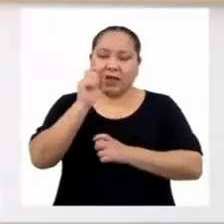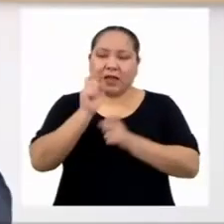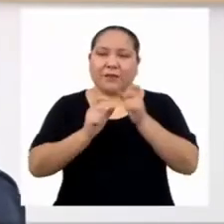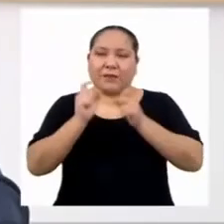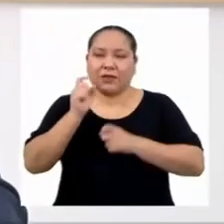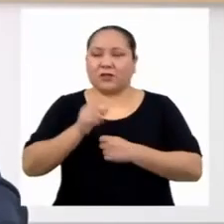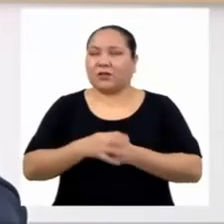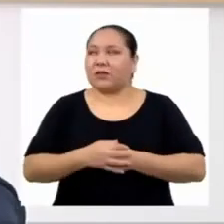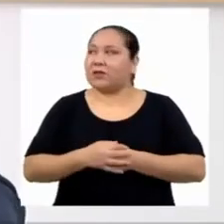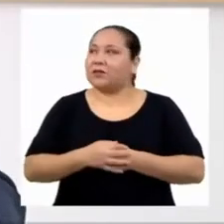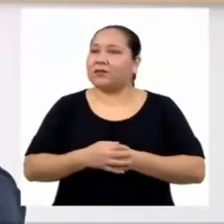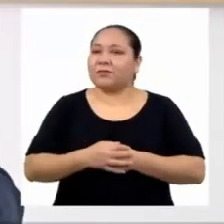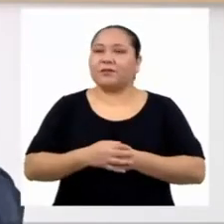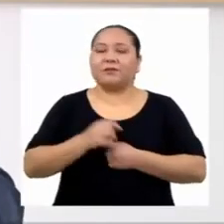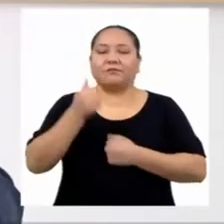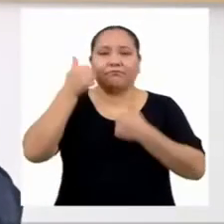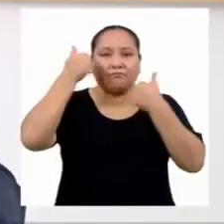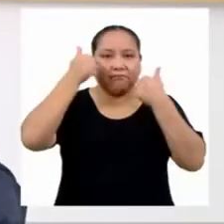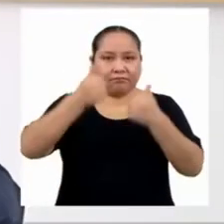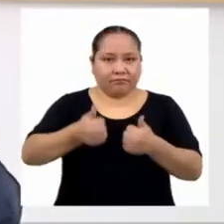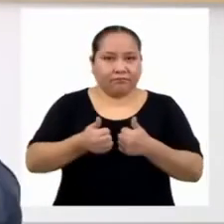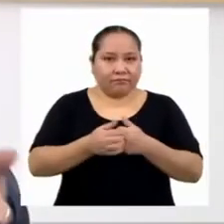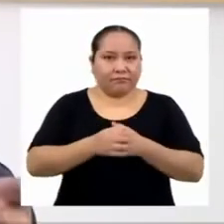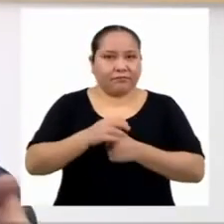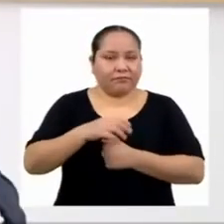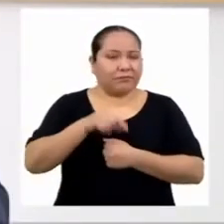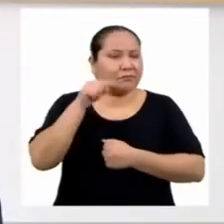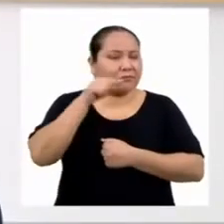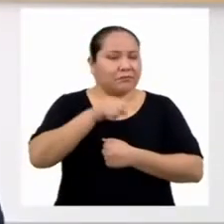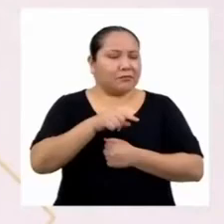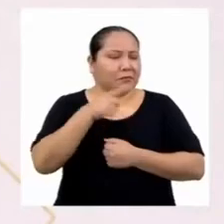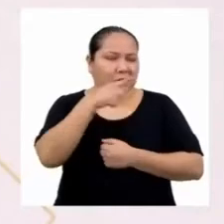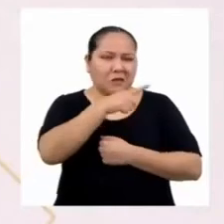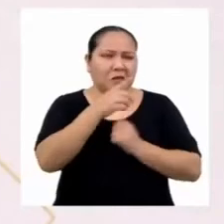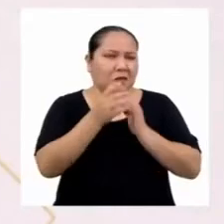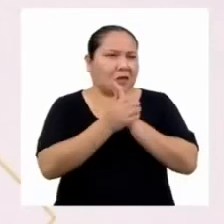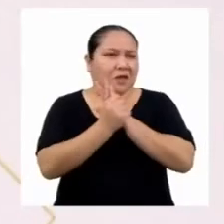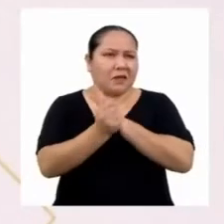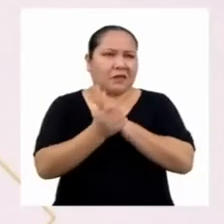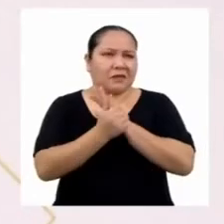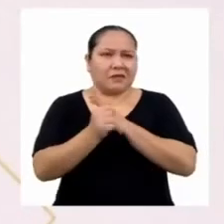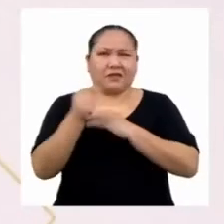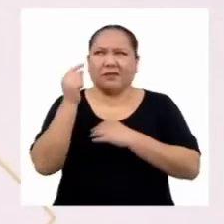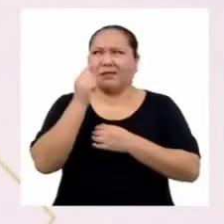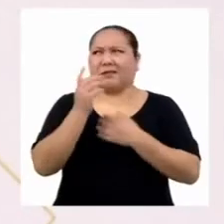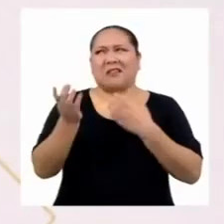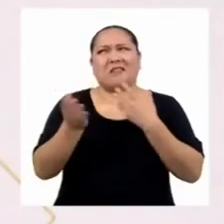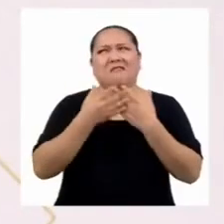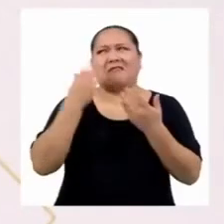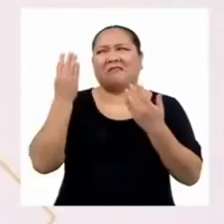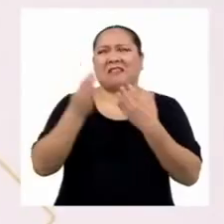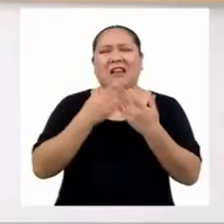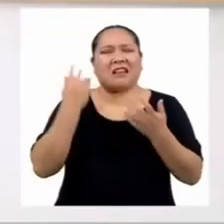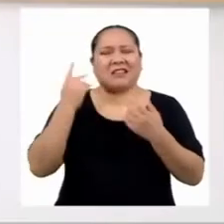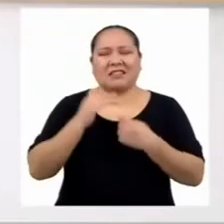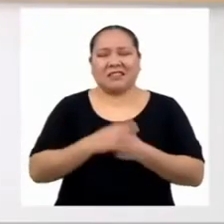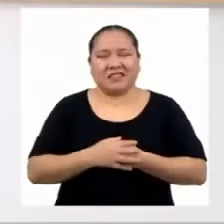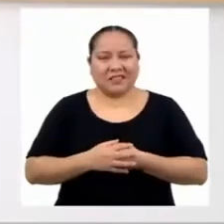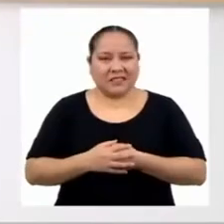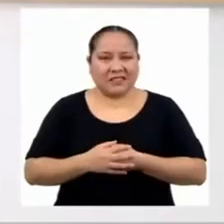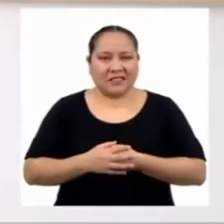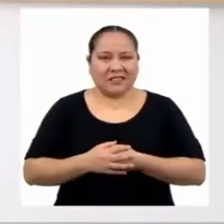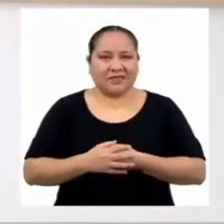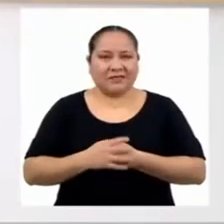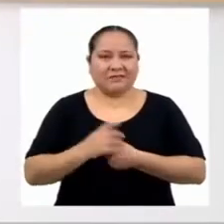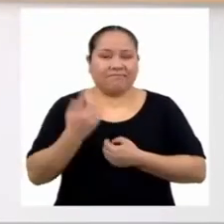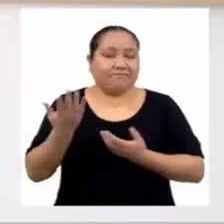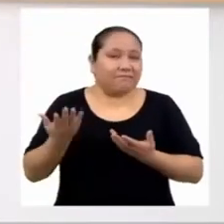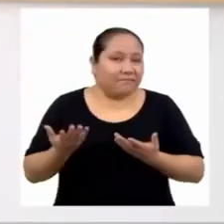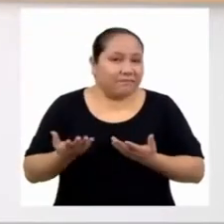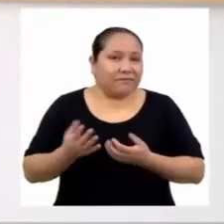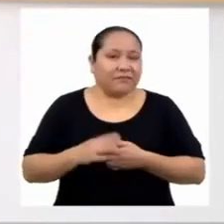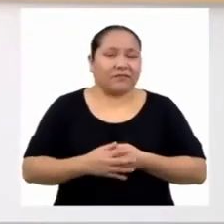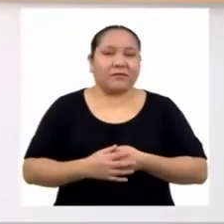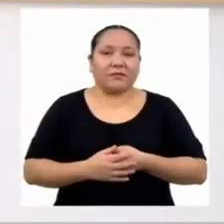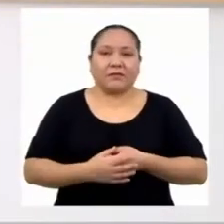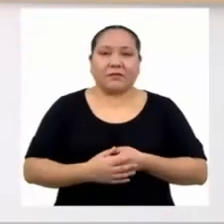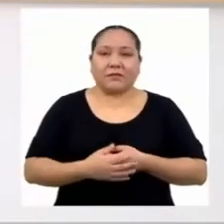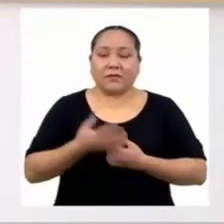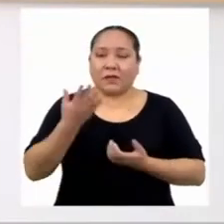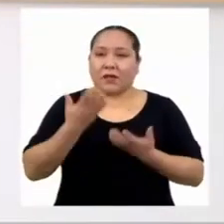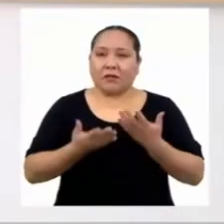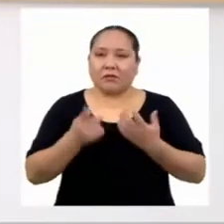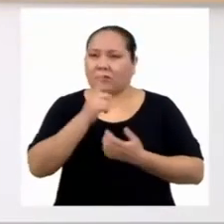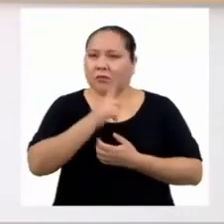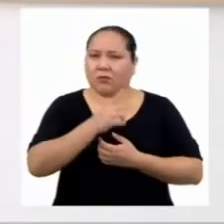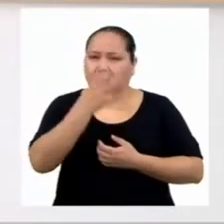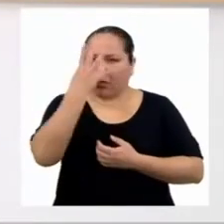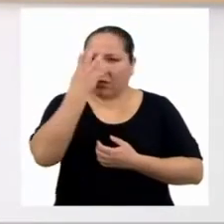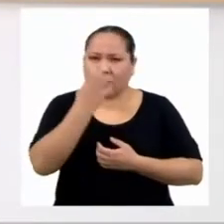Muy bien, Yanira. Se nota que ya eres toda una experta. Fue más sencillo de lo que creía. Entonces, de seguro no te